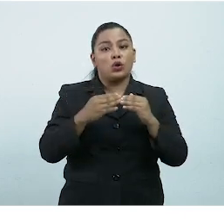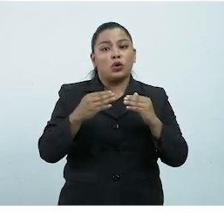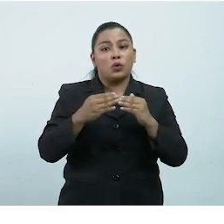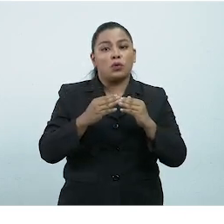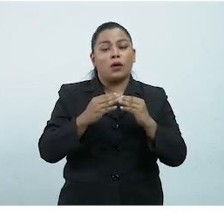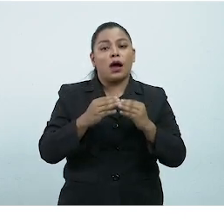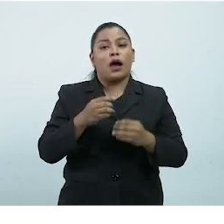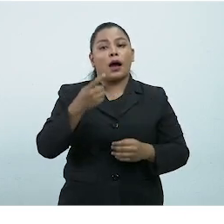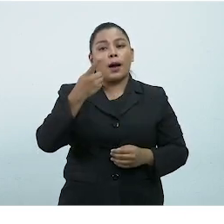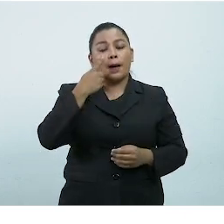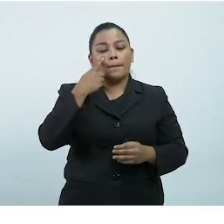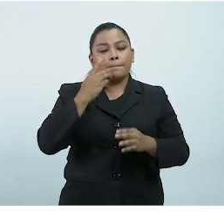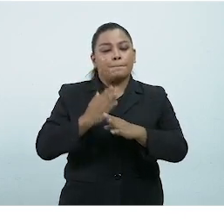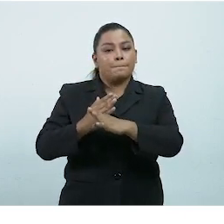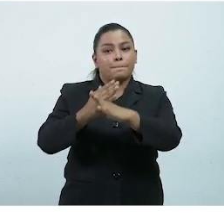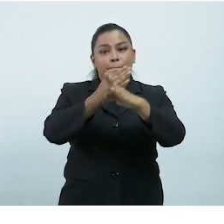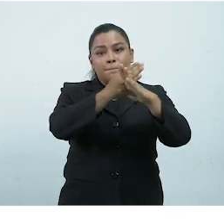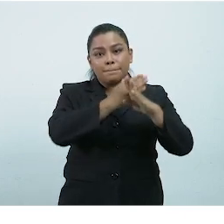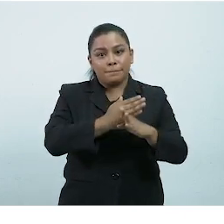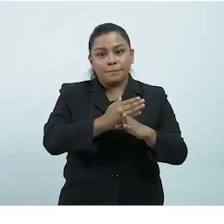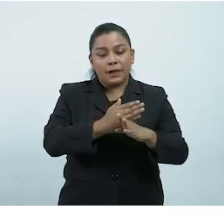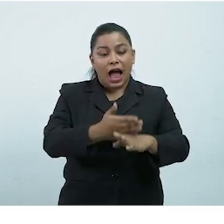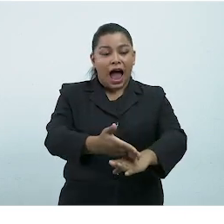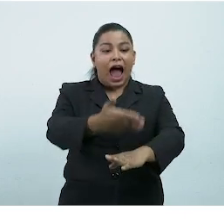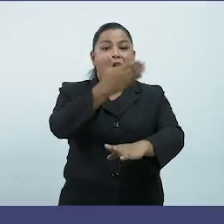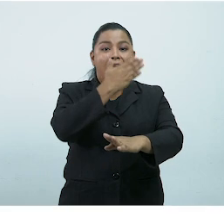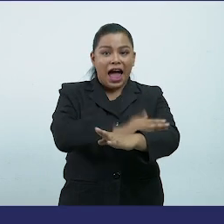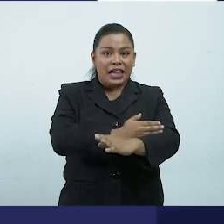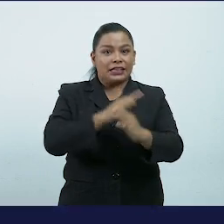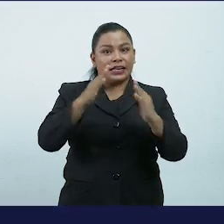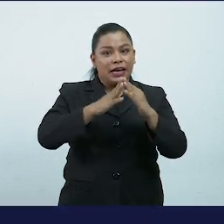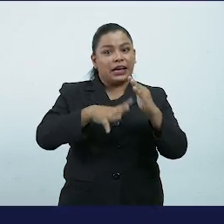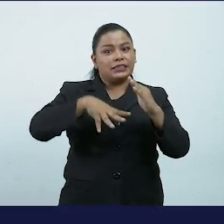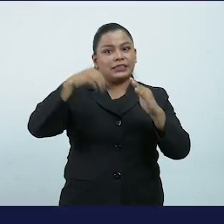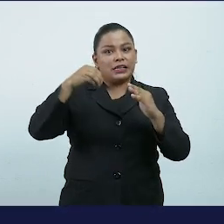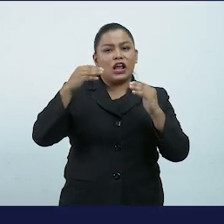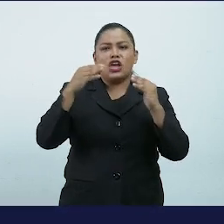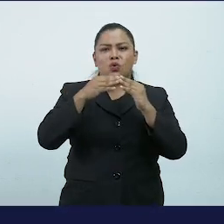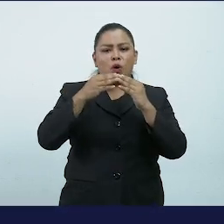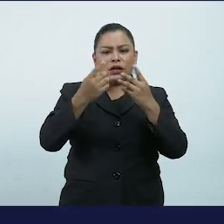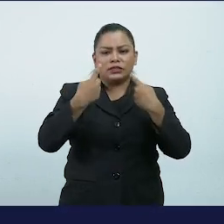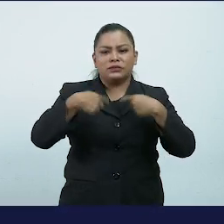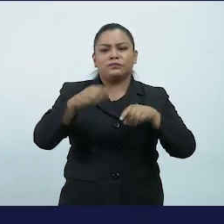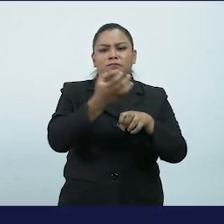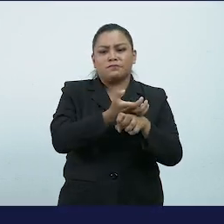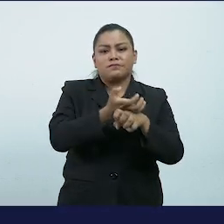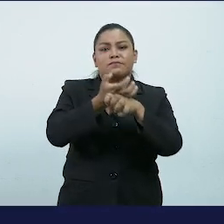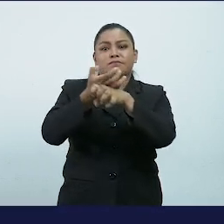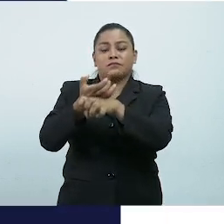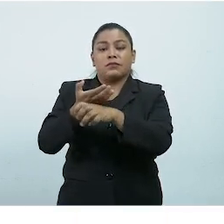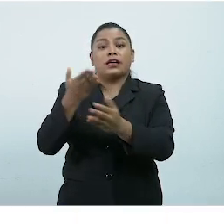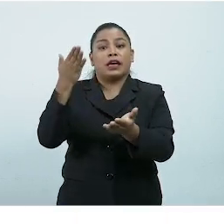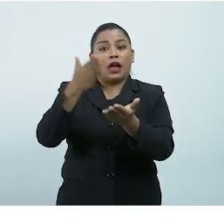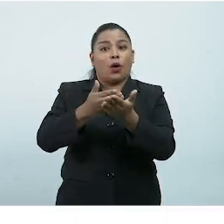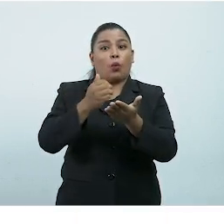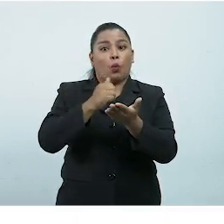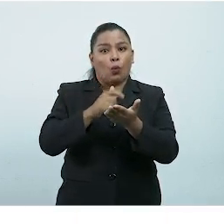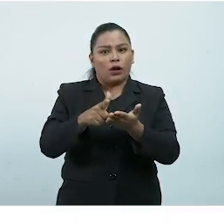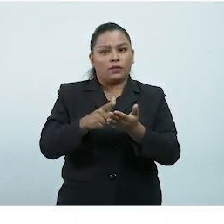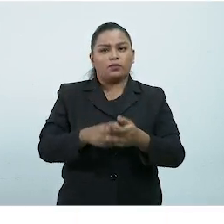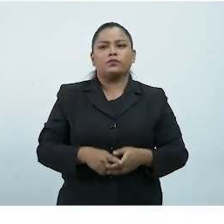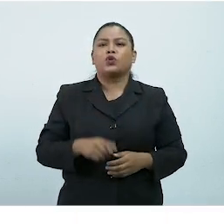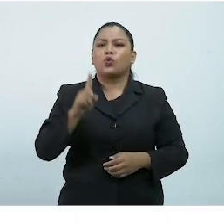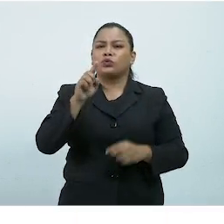las medidas sanitarias antes de salir de casa Y durante el transporte hacia la institución educativa Un tema